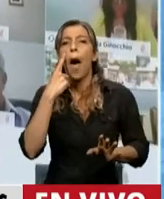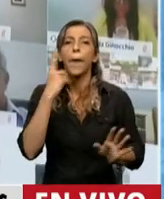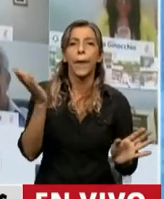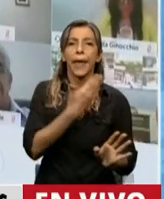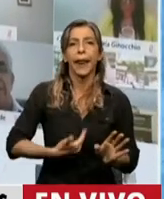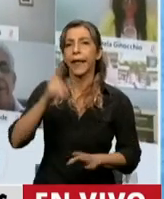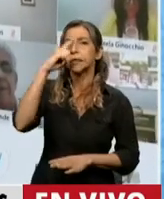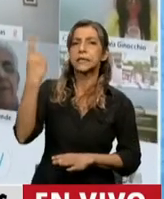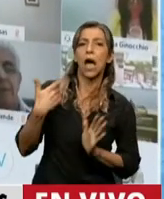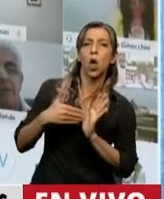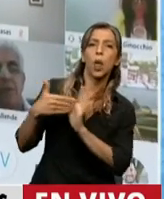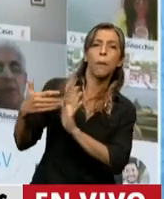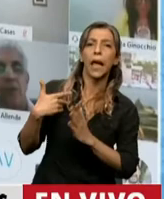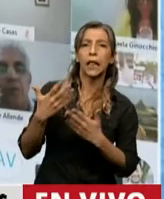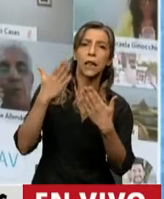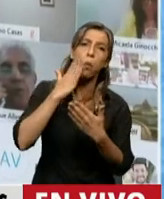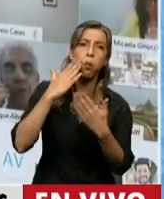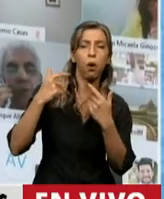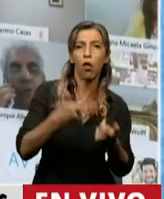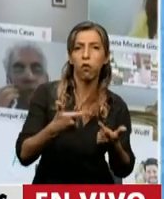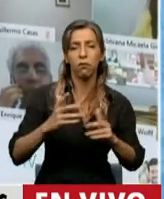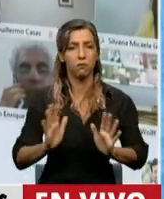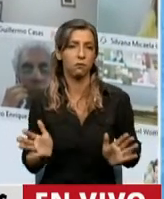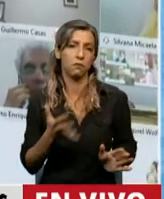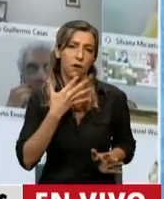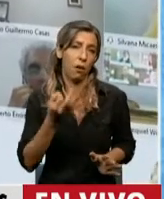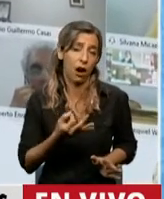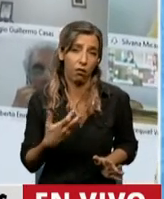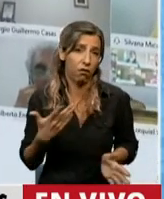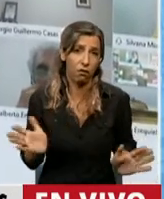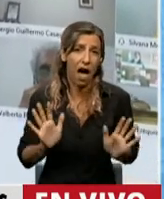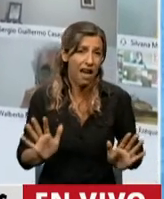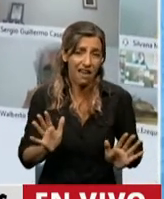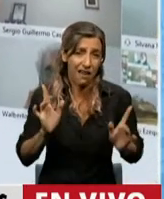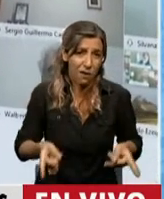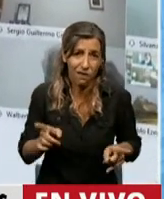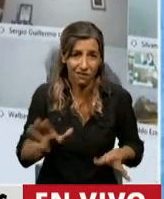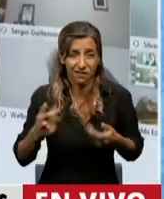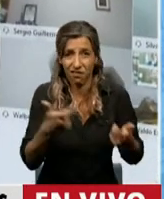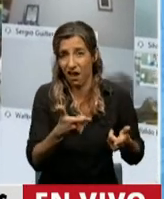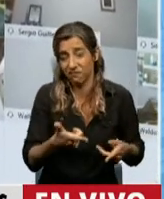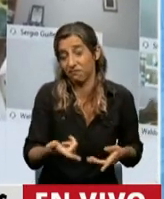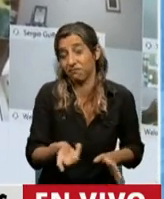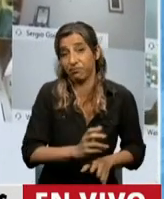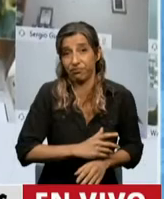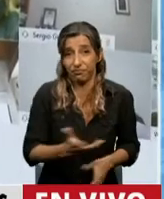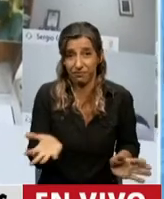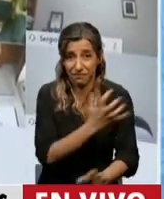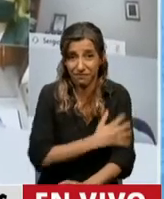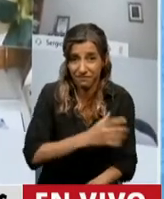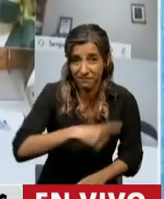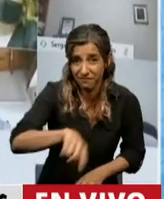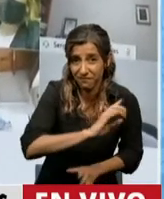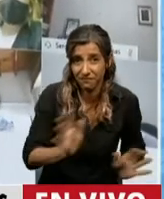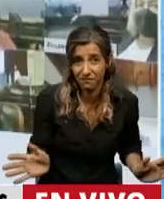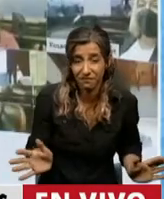por supuesto de miseria porque ni siquiera una dádiva en condiciones de supervivencia como correspondería, y